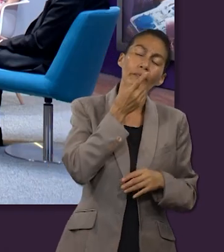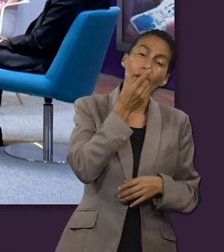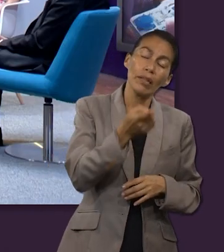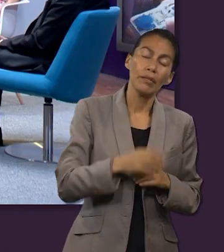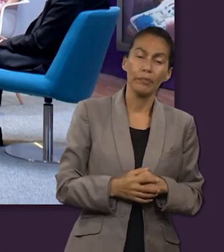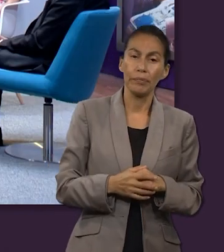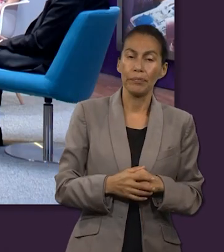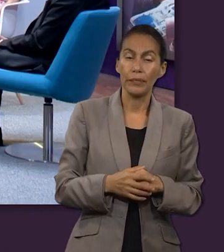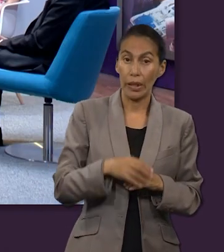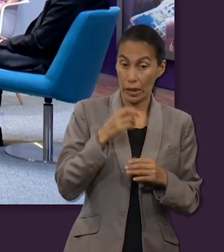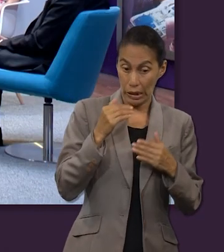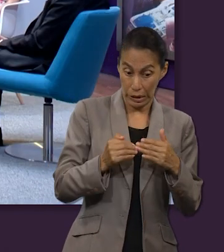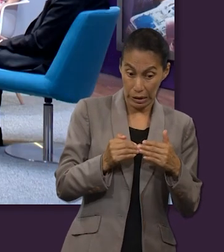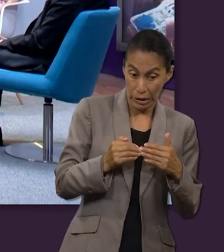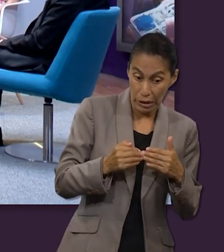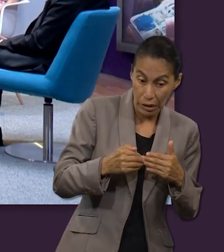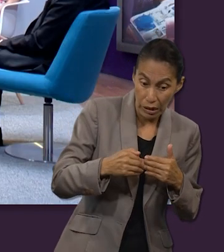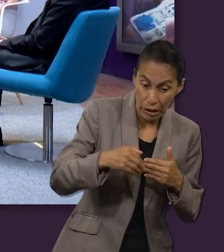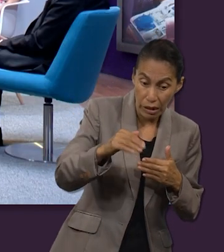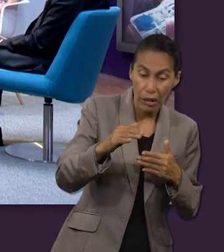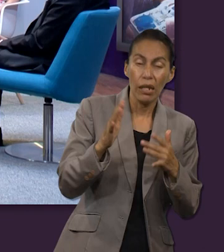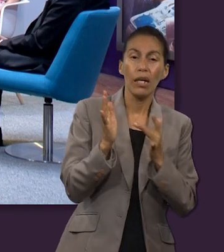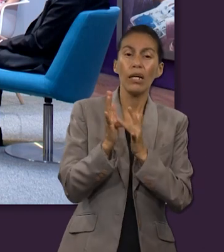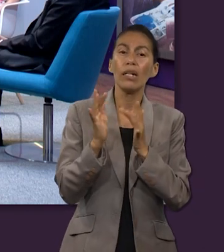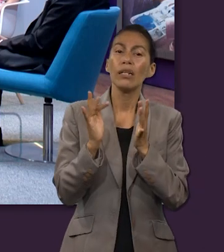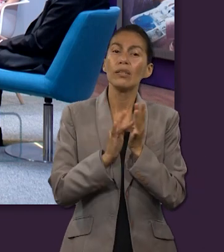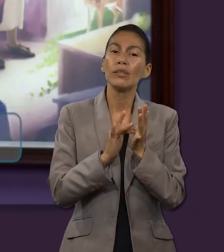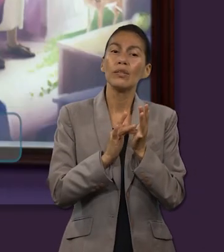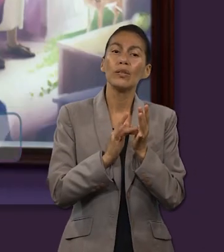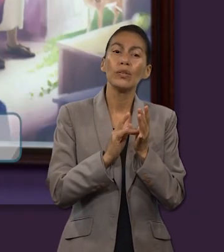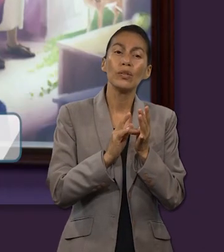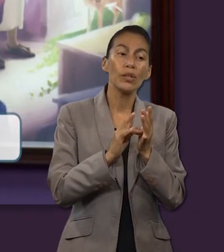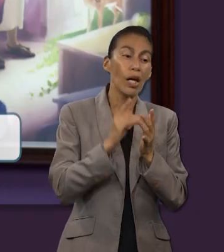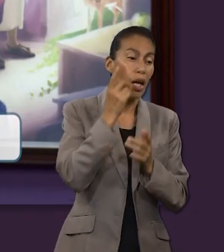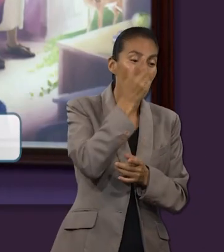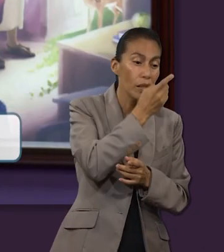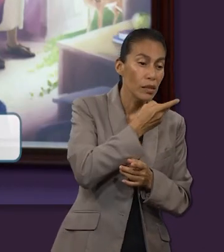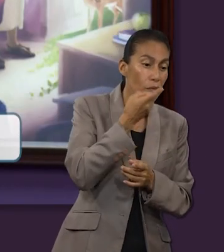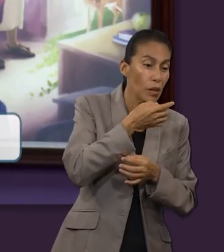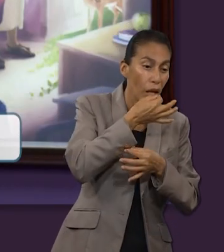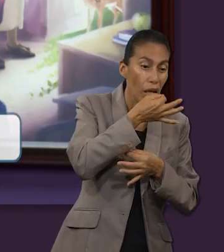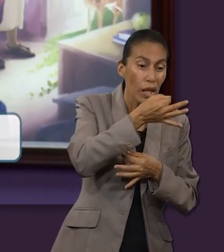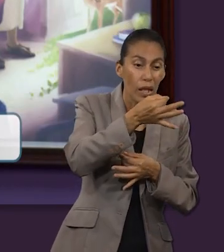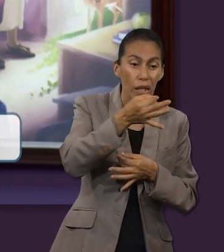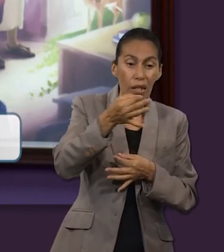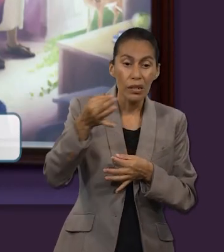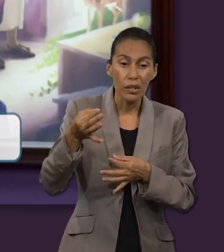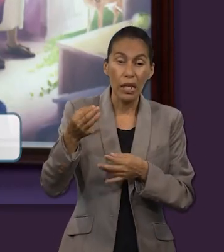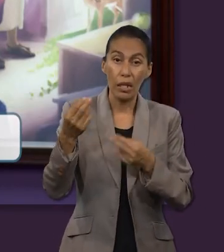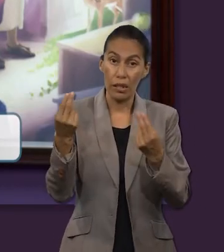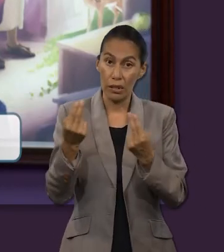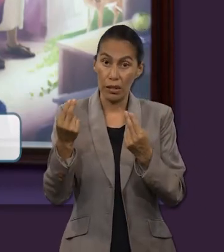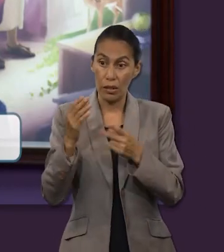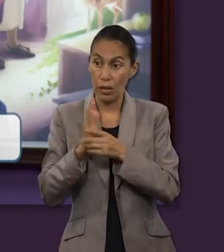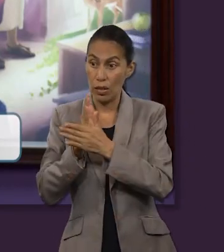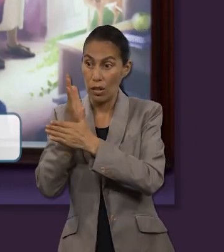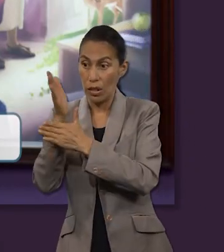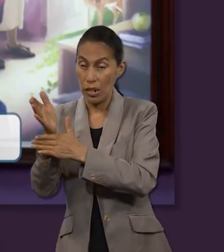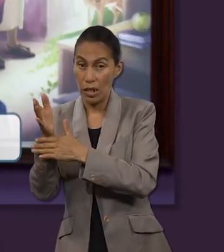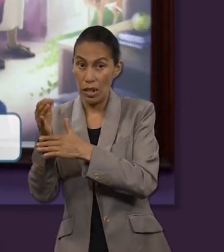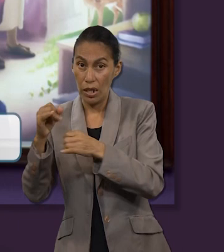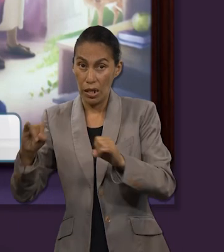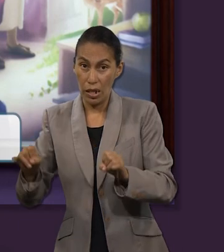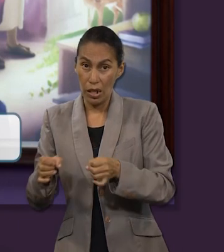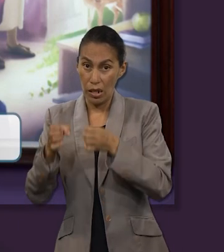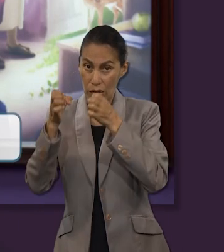Claro que sí, dice de la siguiente manera. Desde entonces comenzó Jesús a declarar a sus discípulos que le era necesario ir a